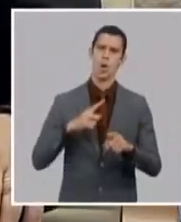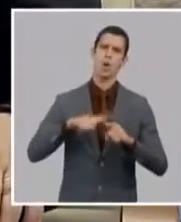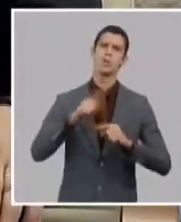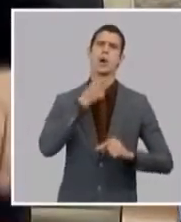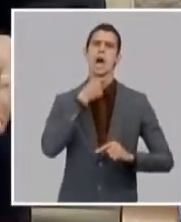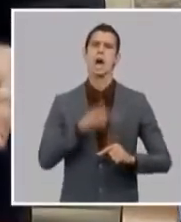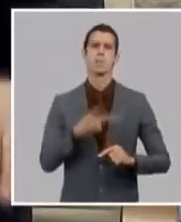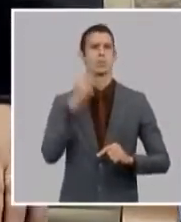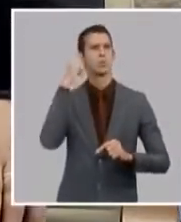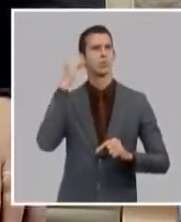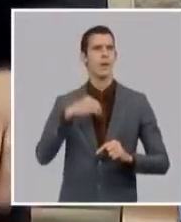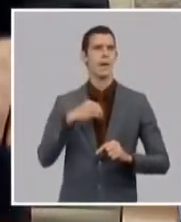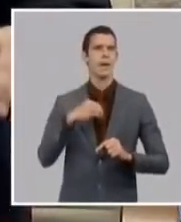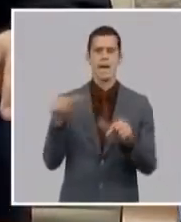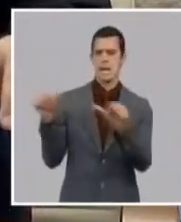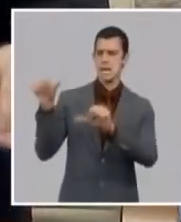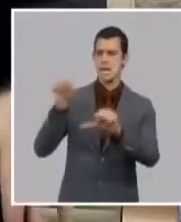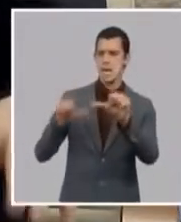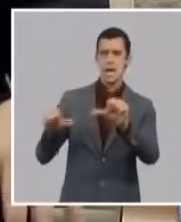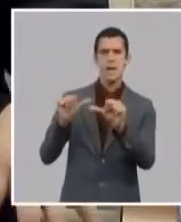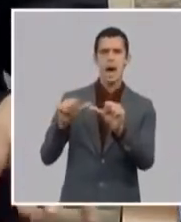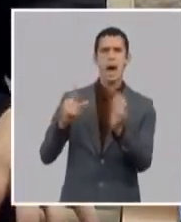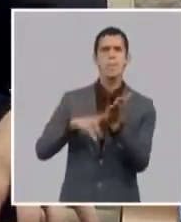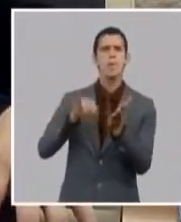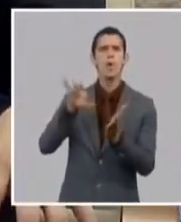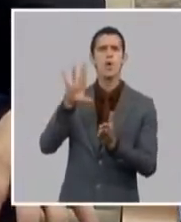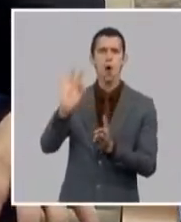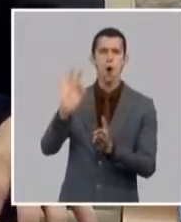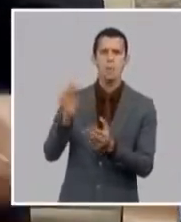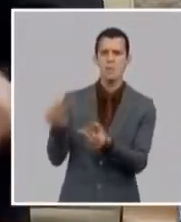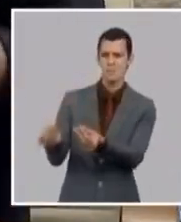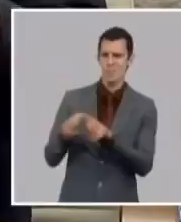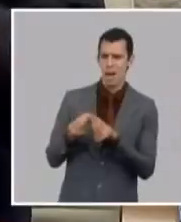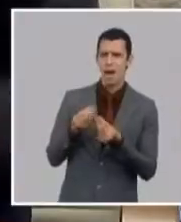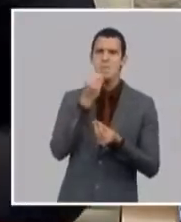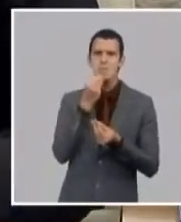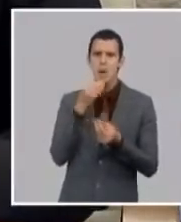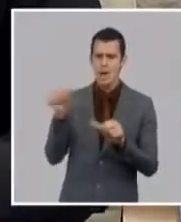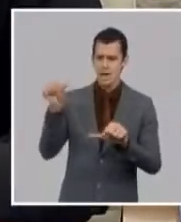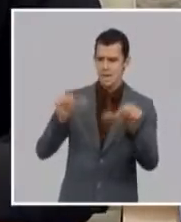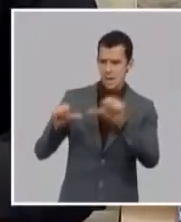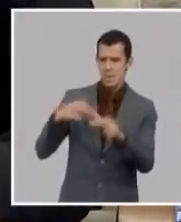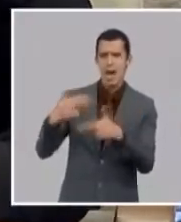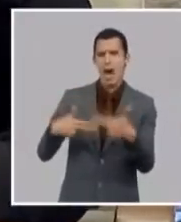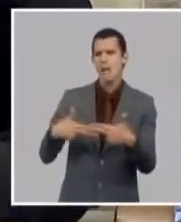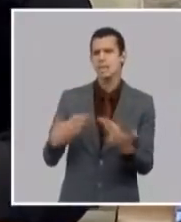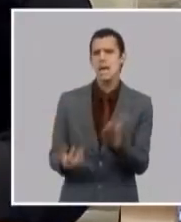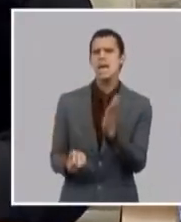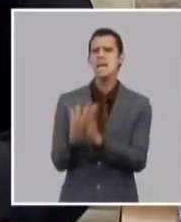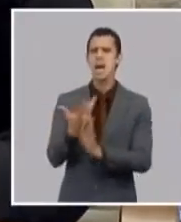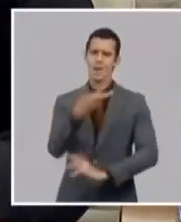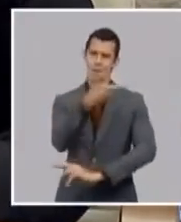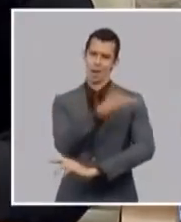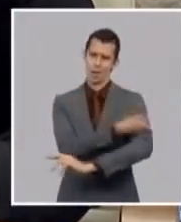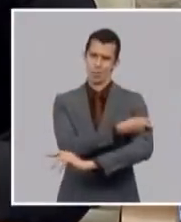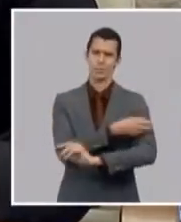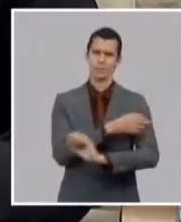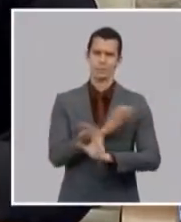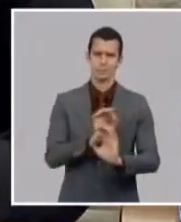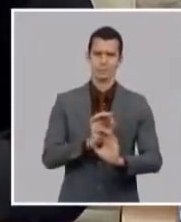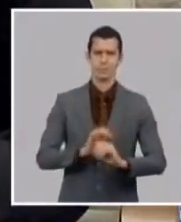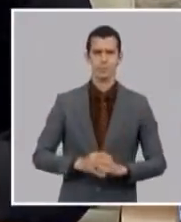producción de medicamentos para el enfrentamiento a la COVID aquí también el resto ya de la red